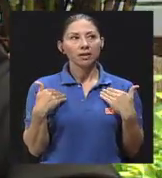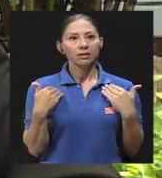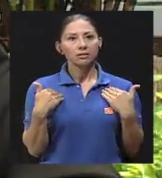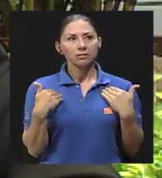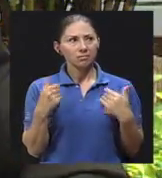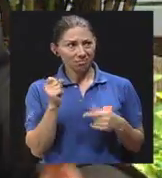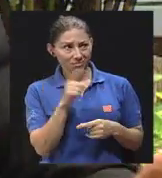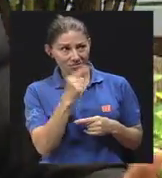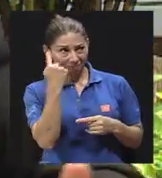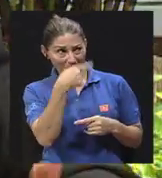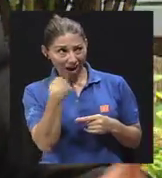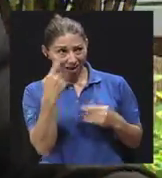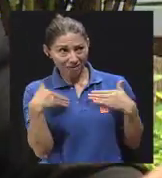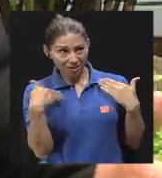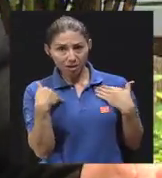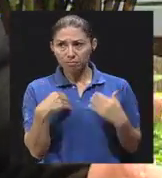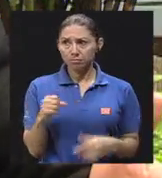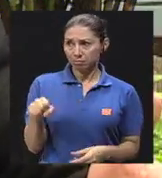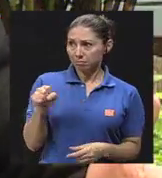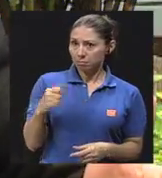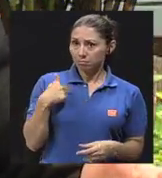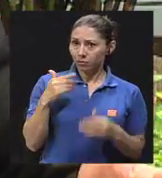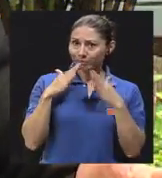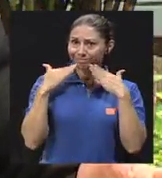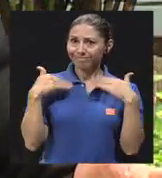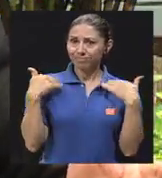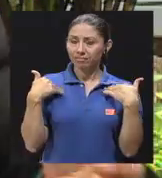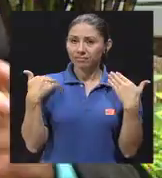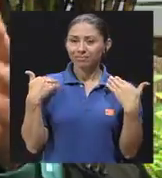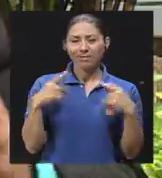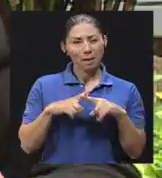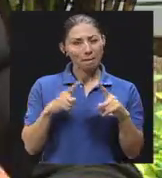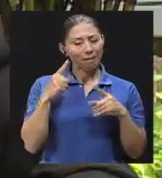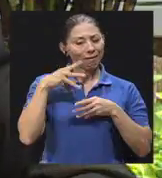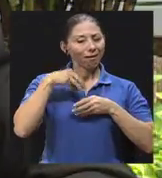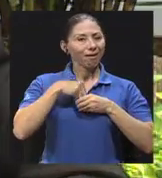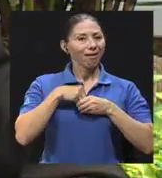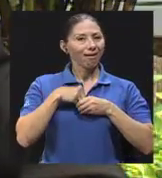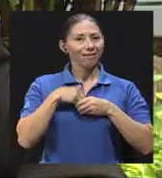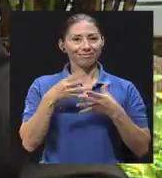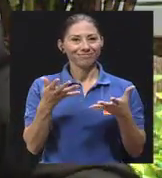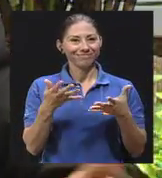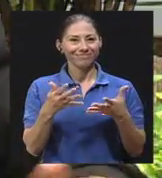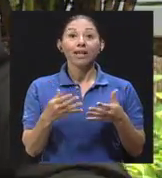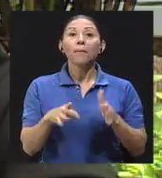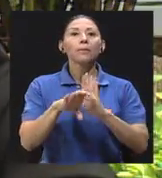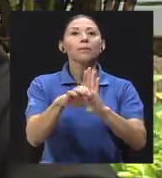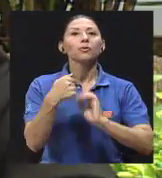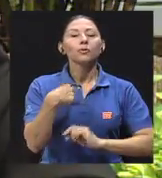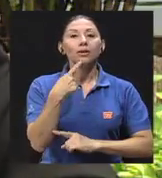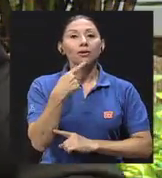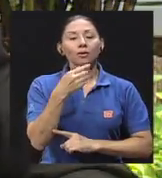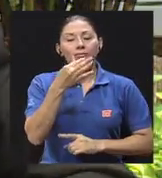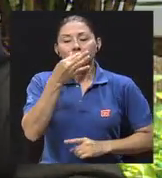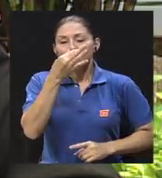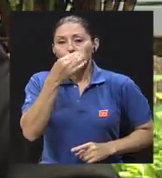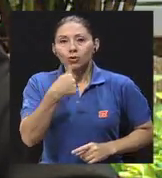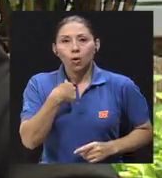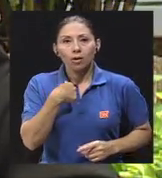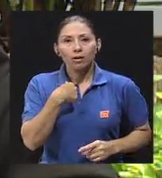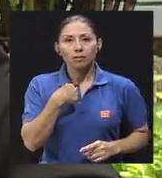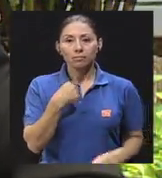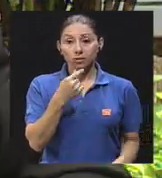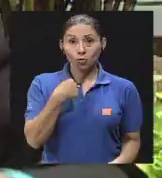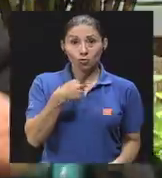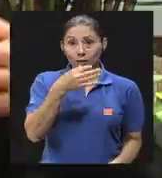felicidad, sí, claro, vea, estoy siendo feliz, y siempre tenemos la misma cara, estoy enamorado, veanme la cara de